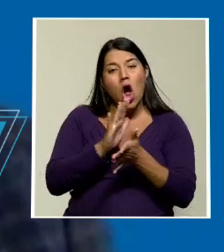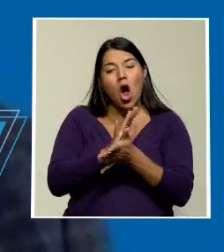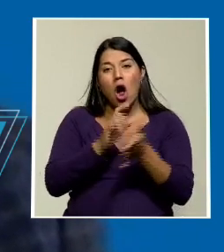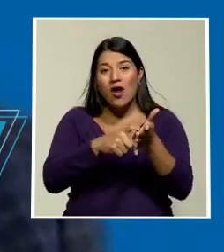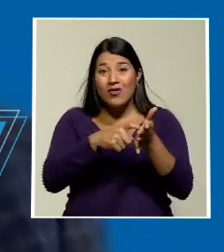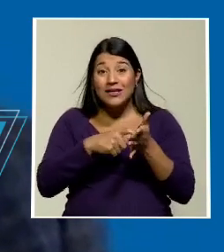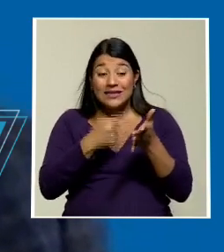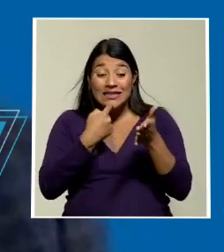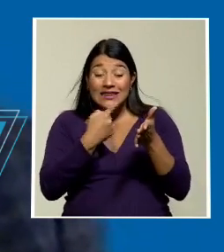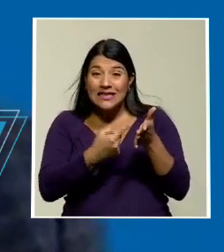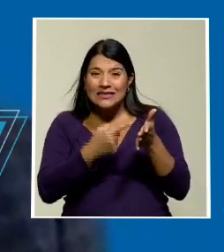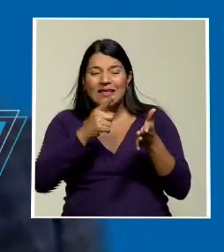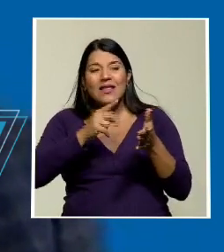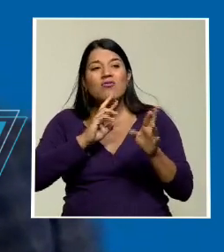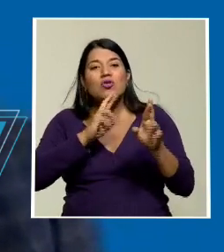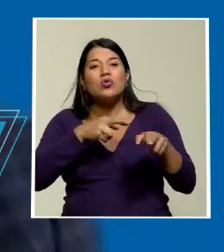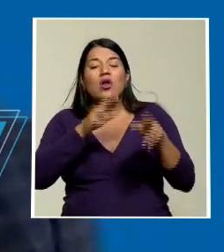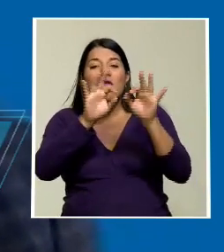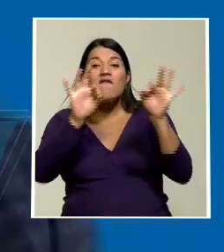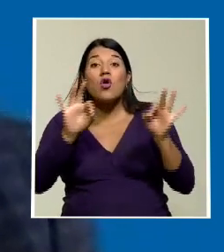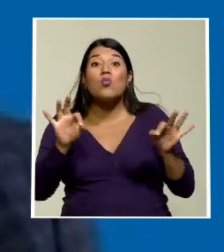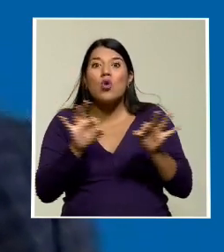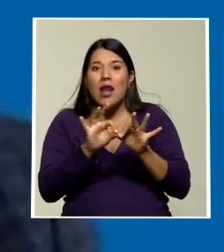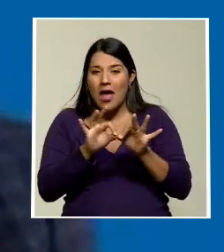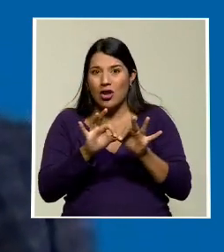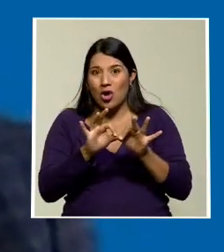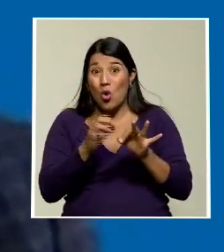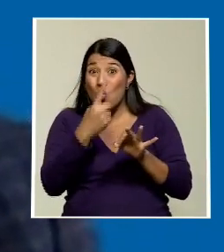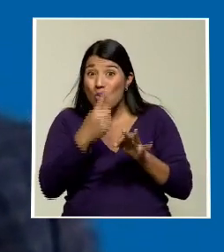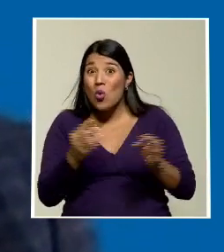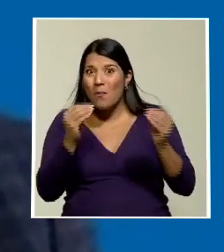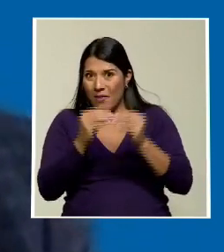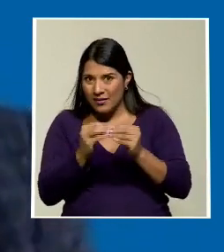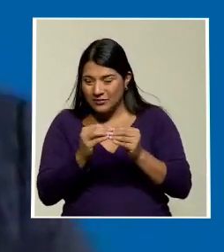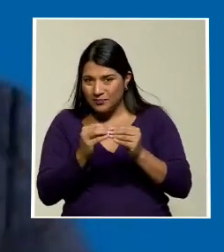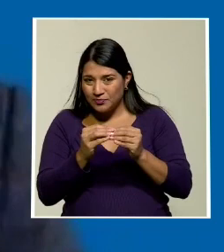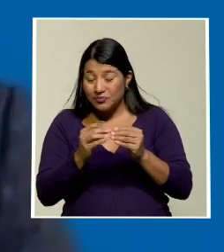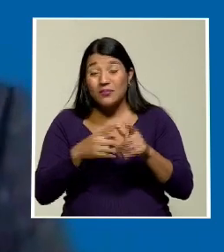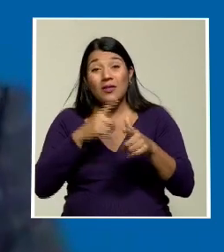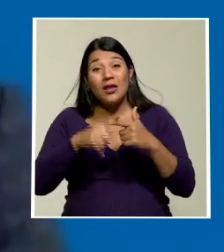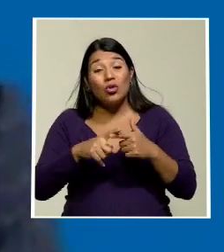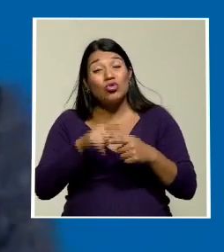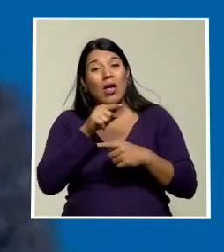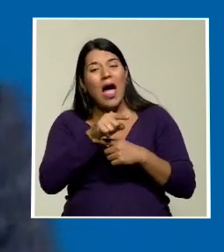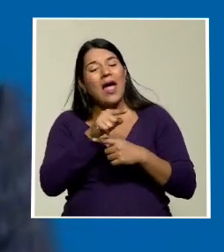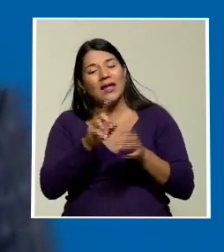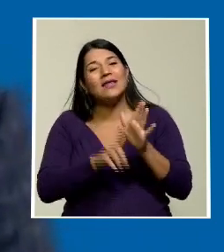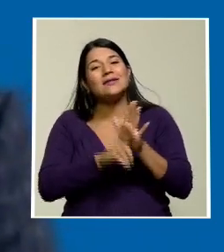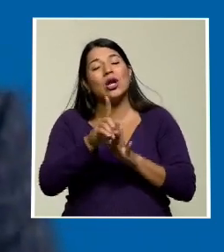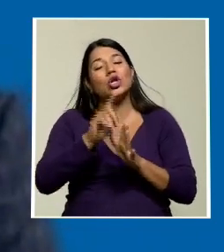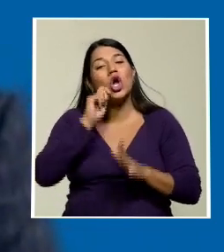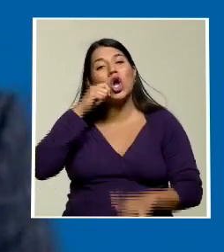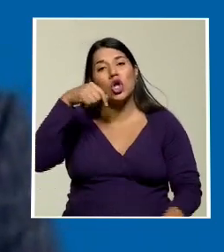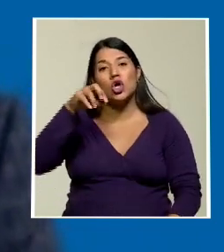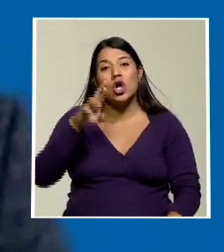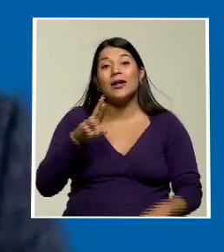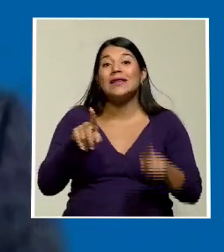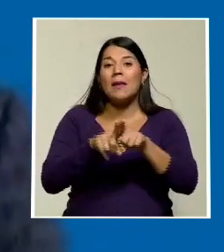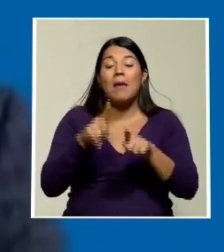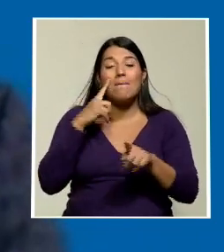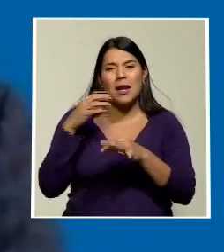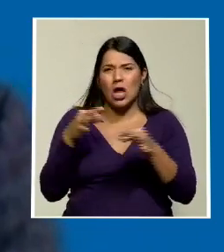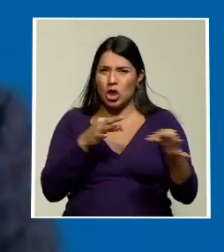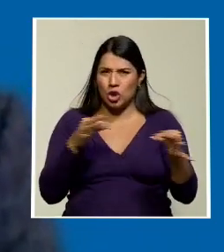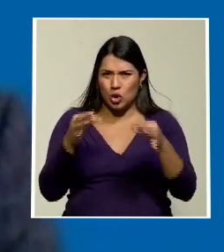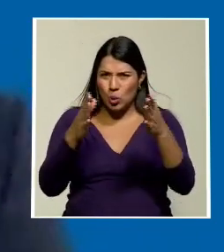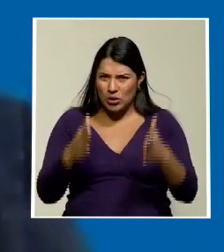solicitan llenar un formulario adicional. Y en ese formulario adicional ellos generan ese código QR también para turistas. ¿Y